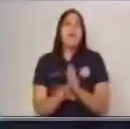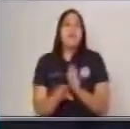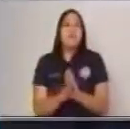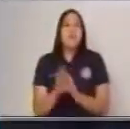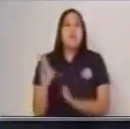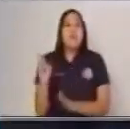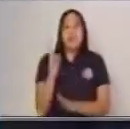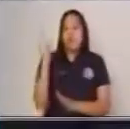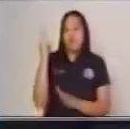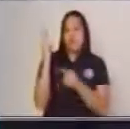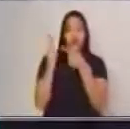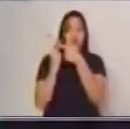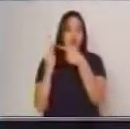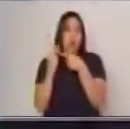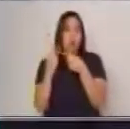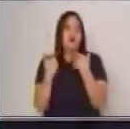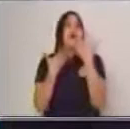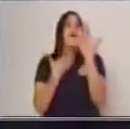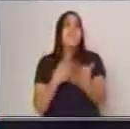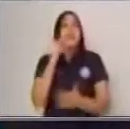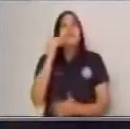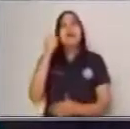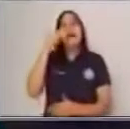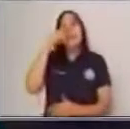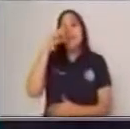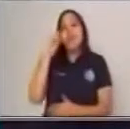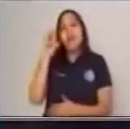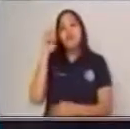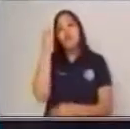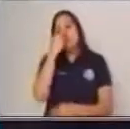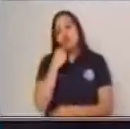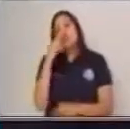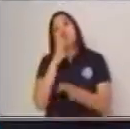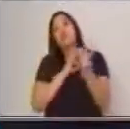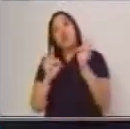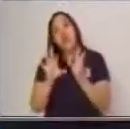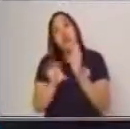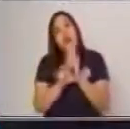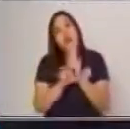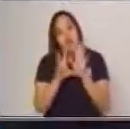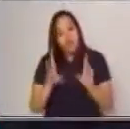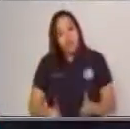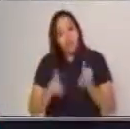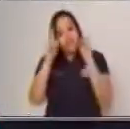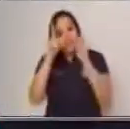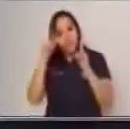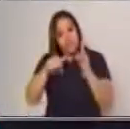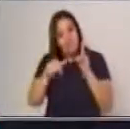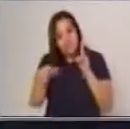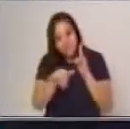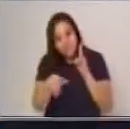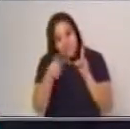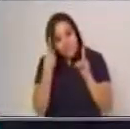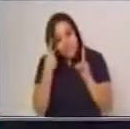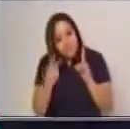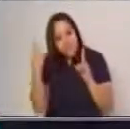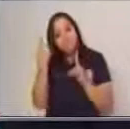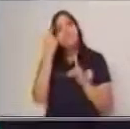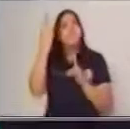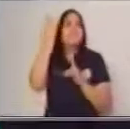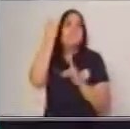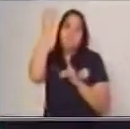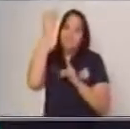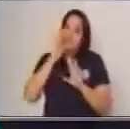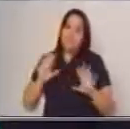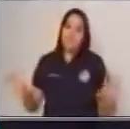va a proporcionar datos, ejemplos y detalles para el desarrollo de la misma idea principal. Todo